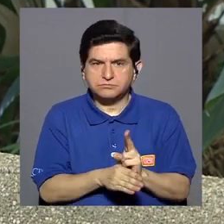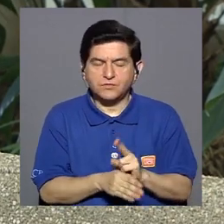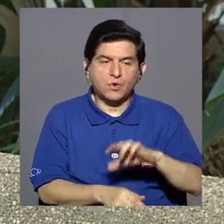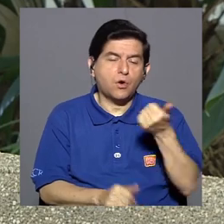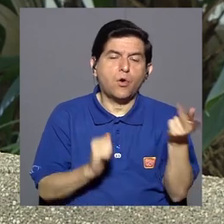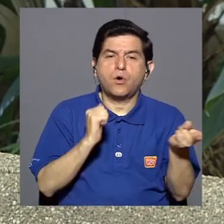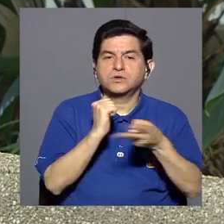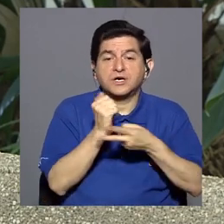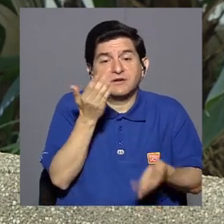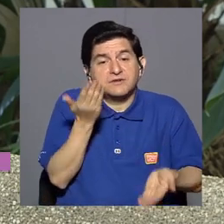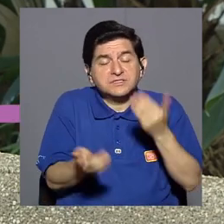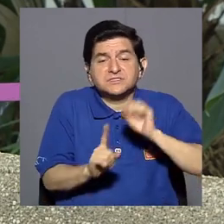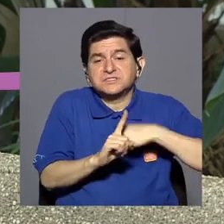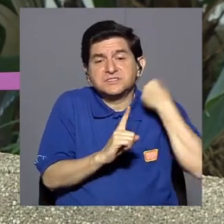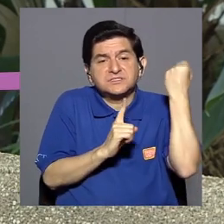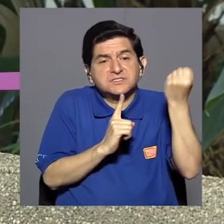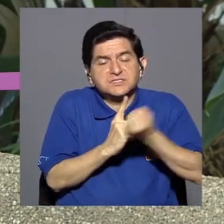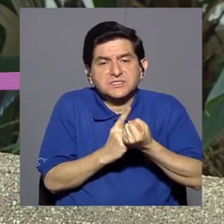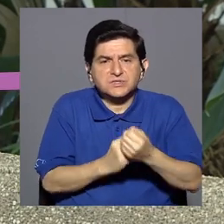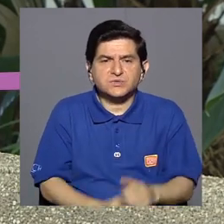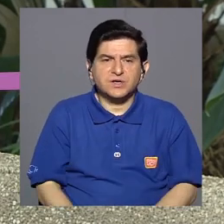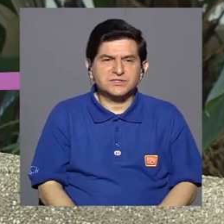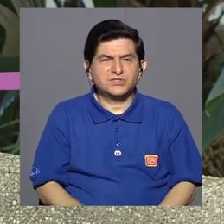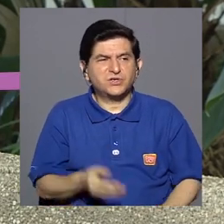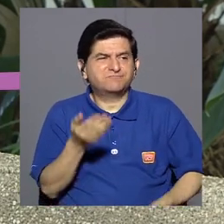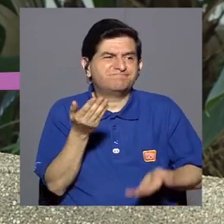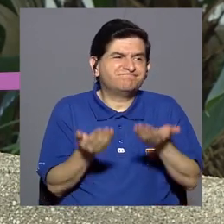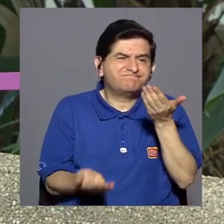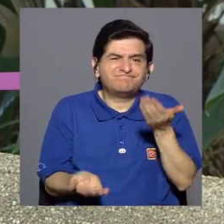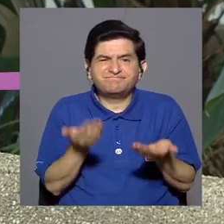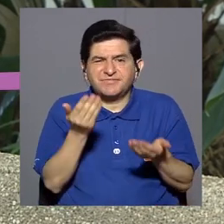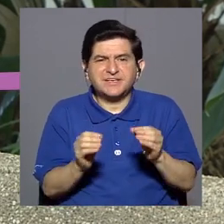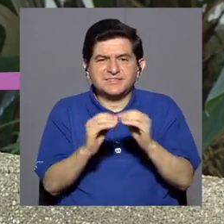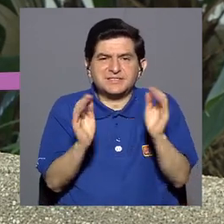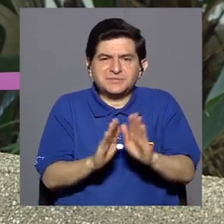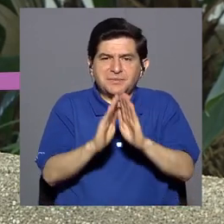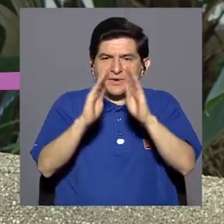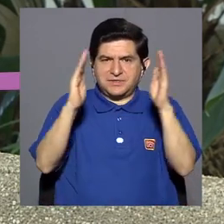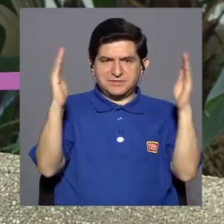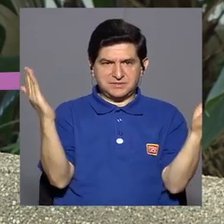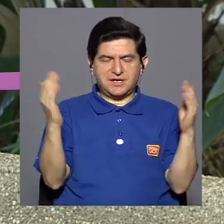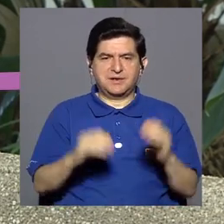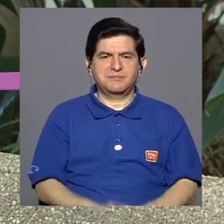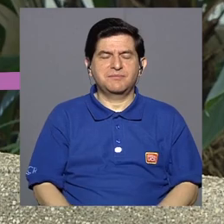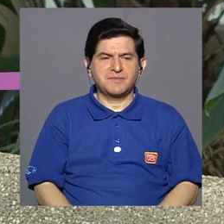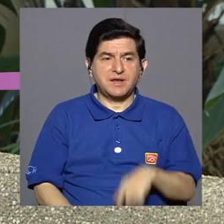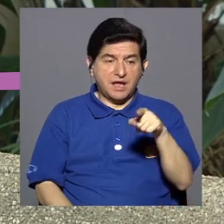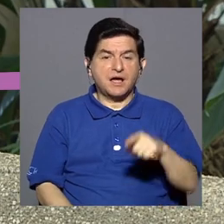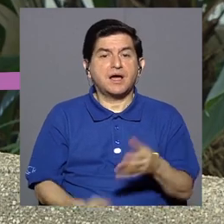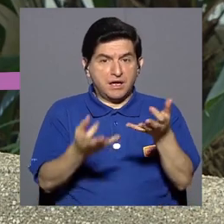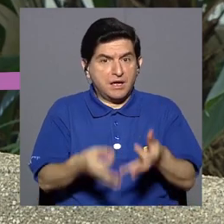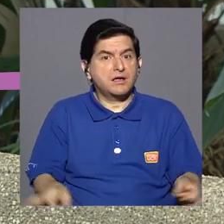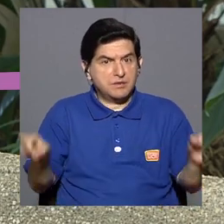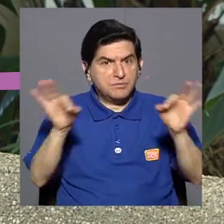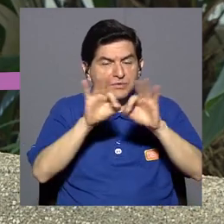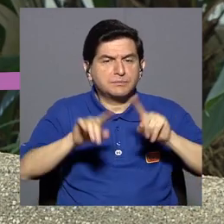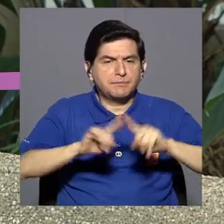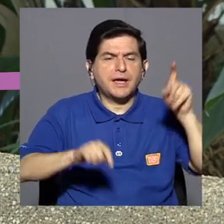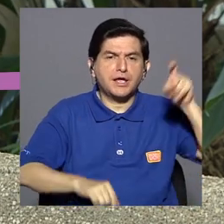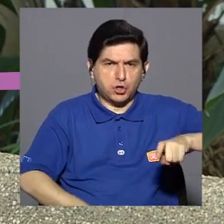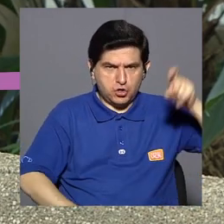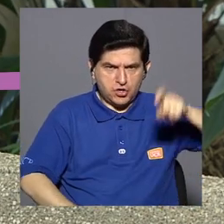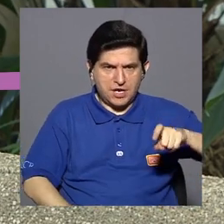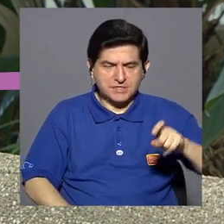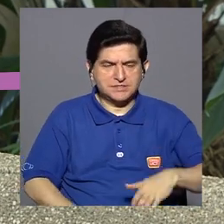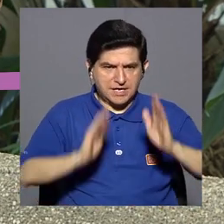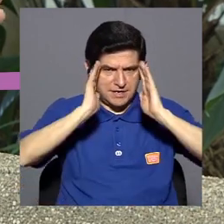y en otras ocasiones son situaciones un poco más amplias y de mayor peso, pero es